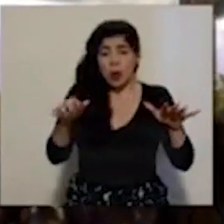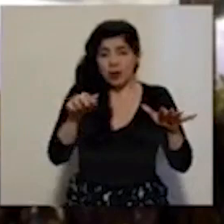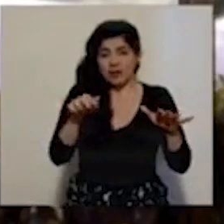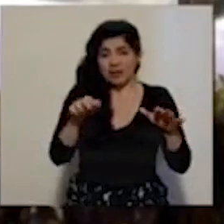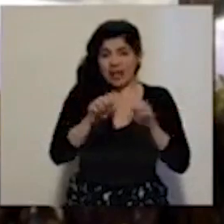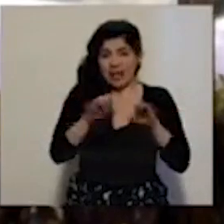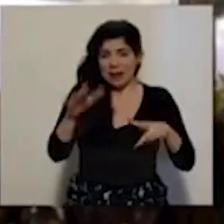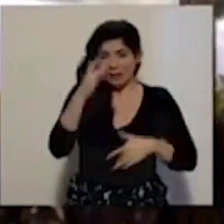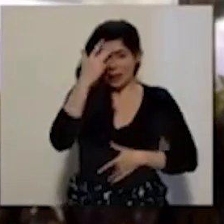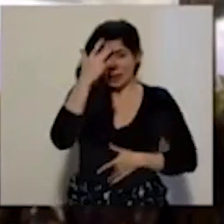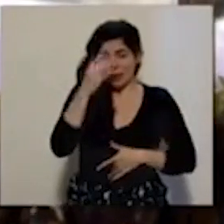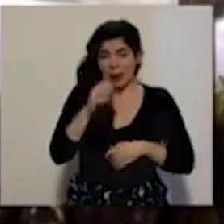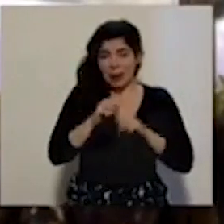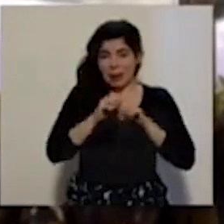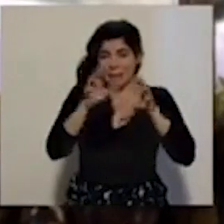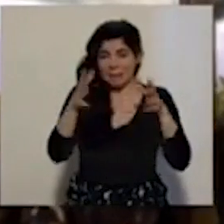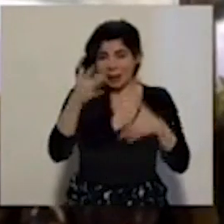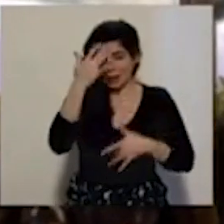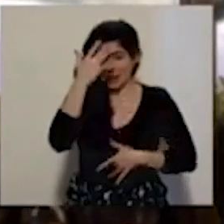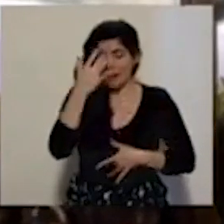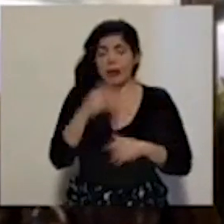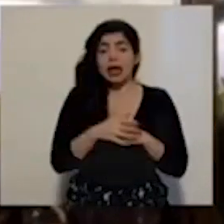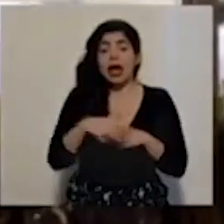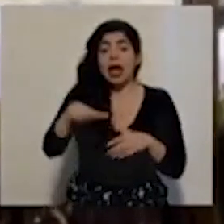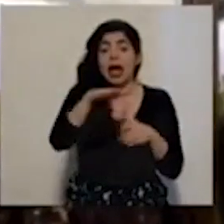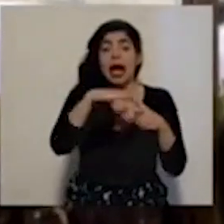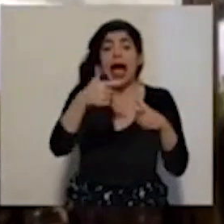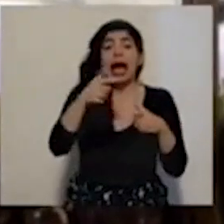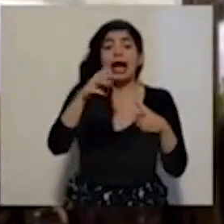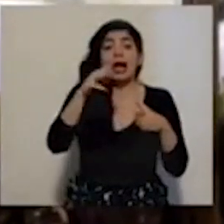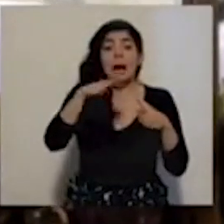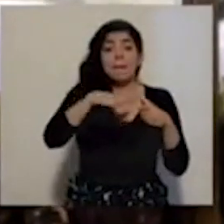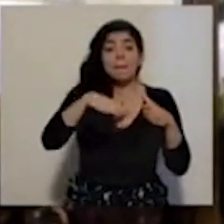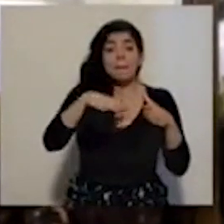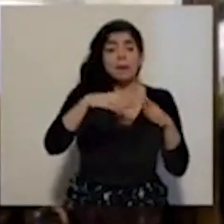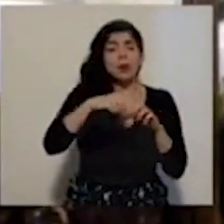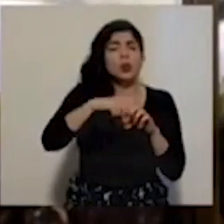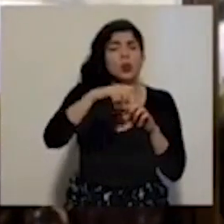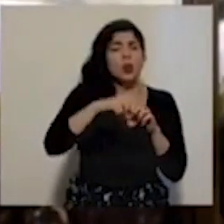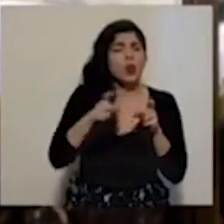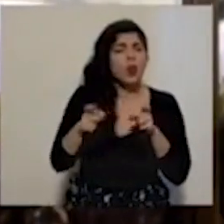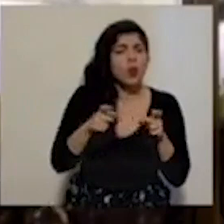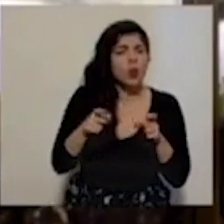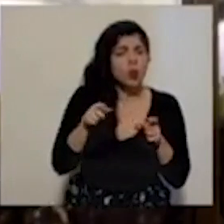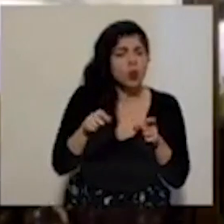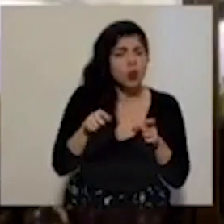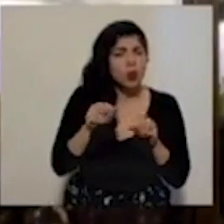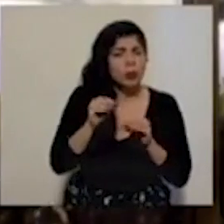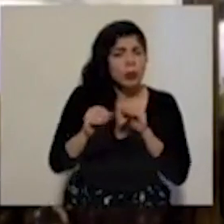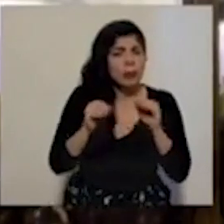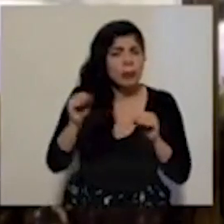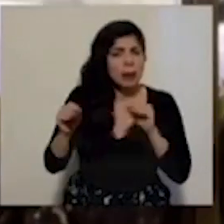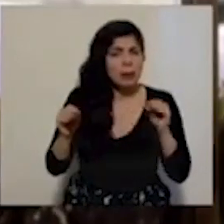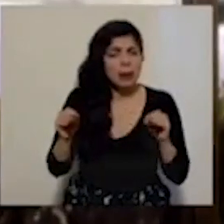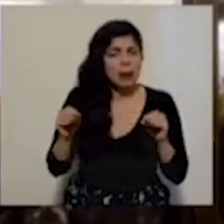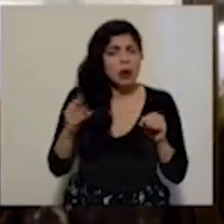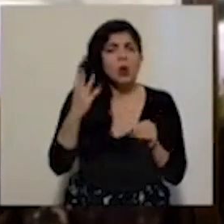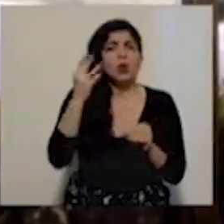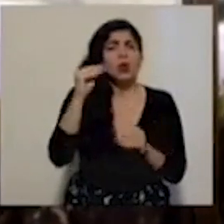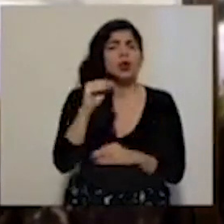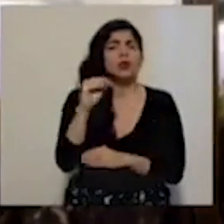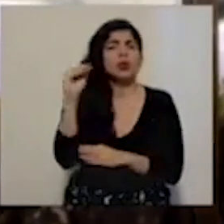epidemia, de esta pandemia en la gran área metropolitana? ¿Con qué tasa de